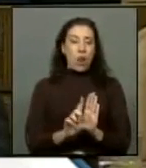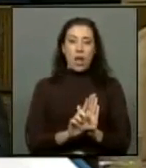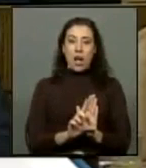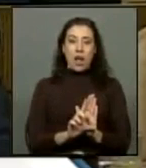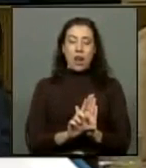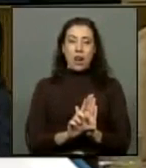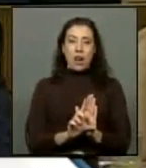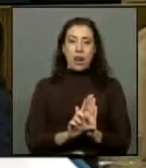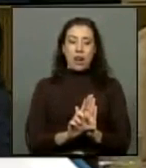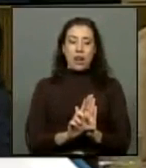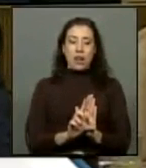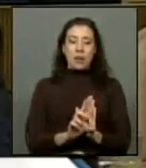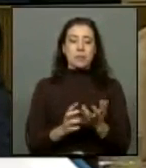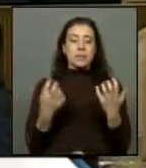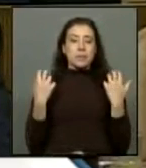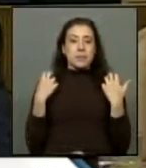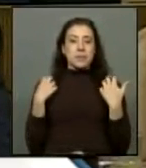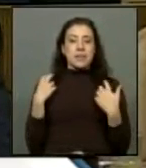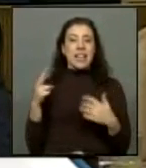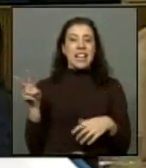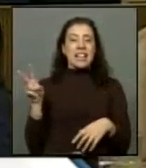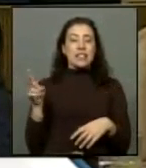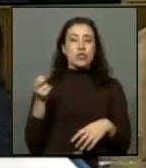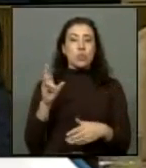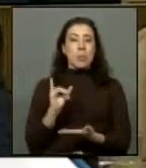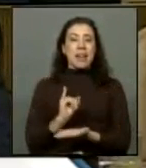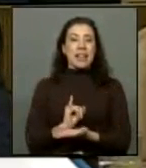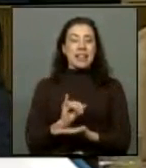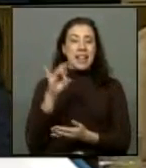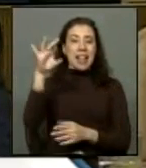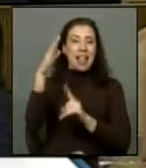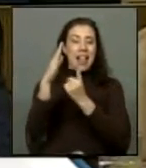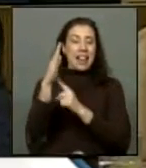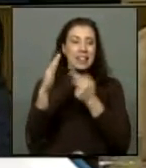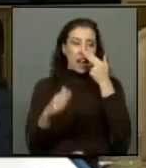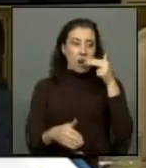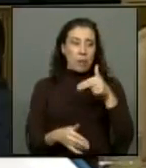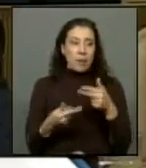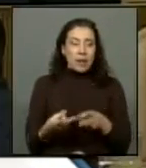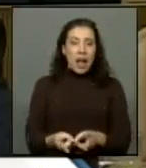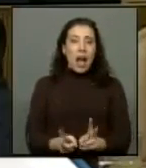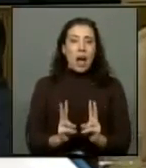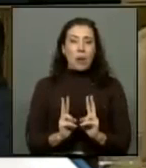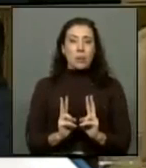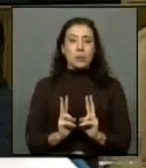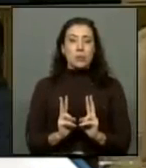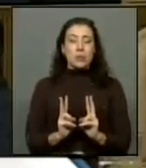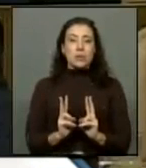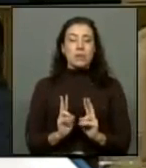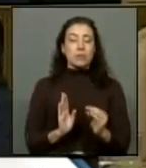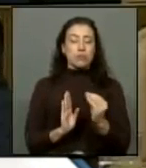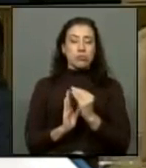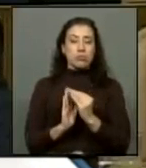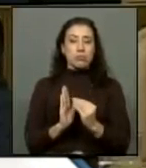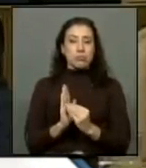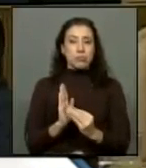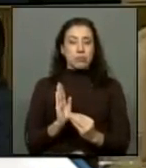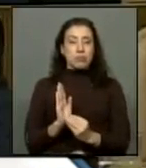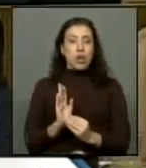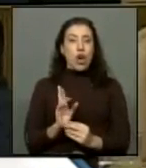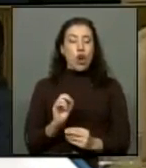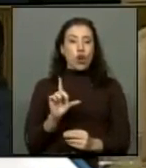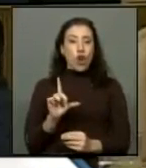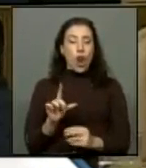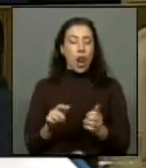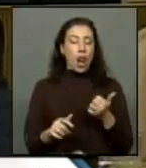Y que le compete al servicio, a la superintendencia de electricidad y combustible, autorizar, registrar, enrolar,